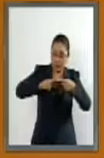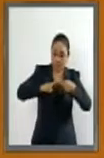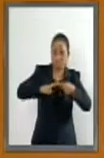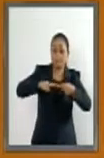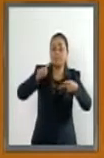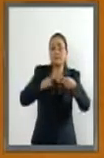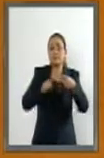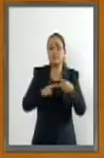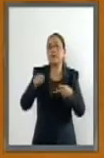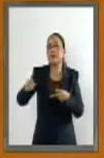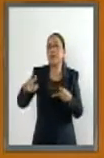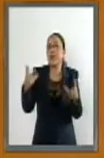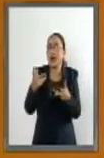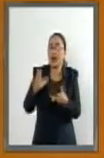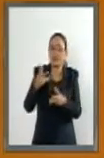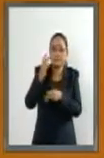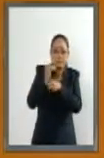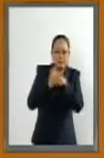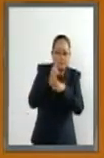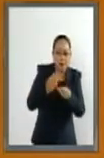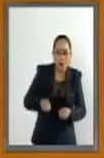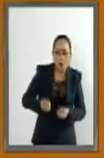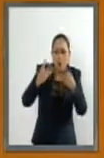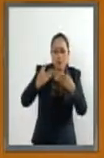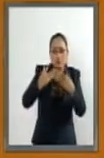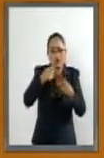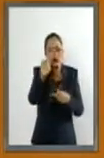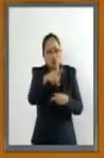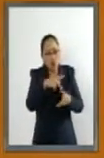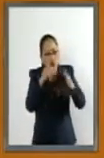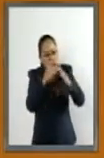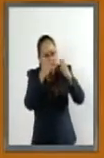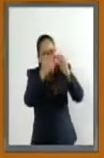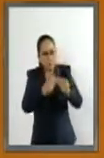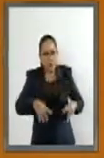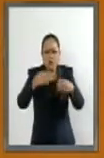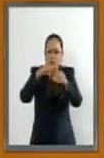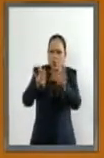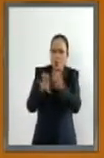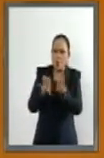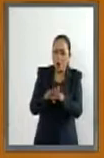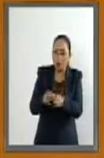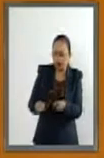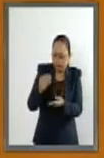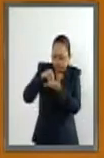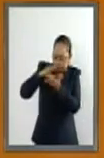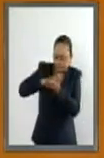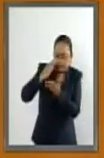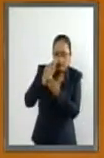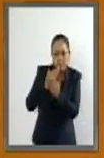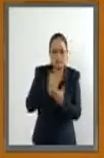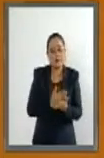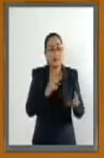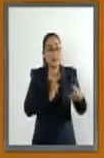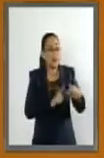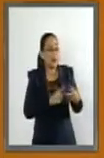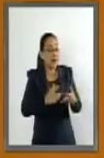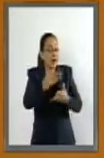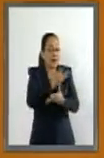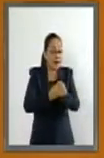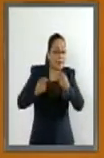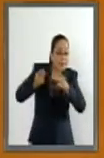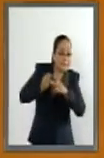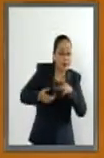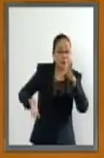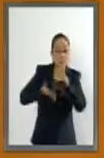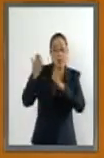levantamiento de un censo de afectaciones materiales que ya se inició y el inicio de las labores de reconstrucción a cargo